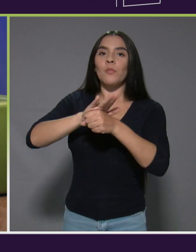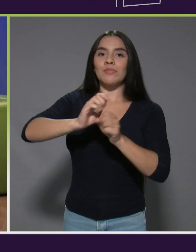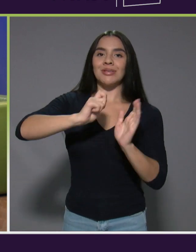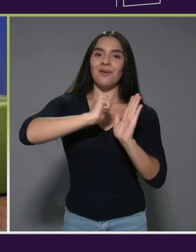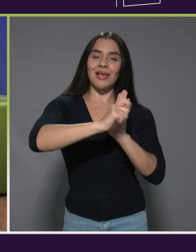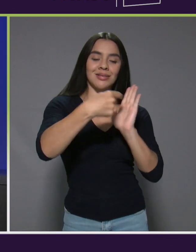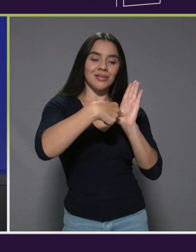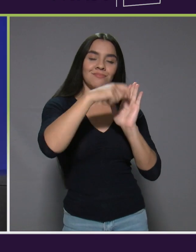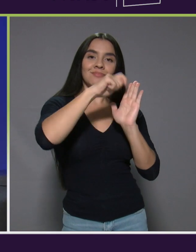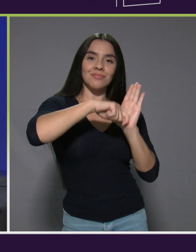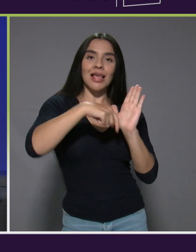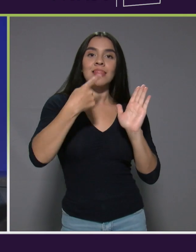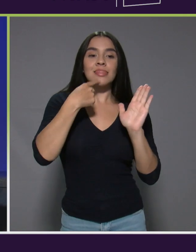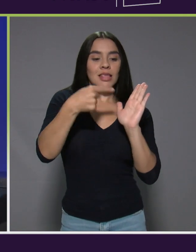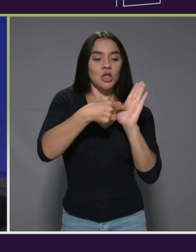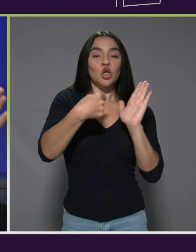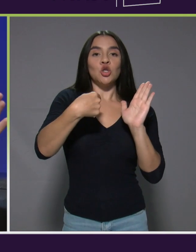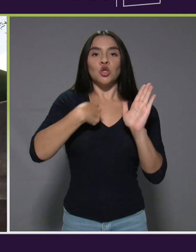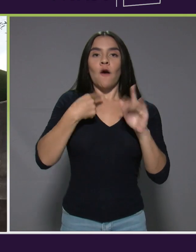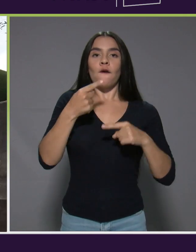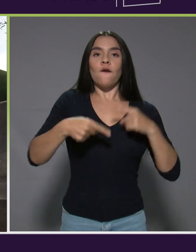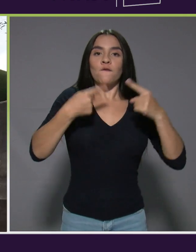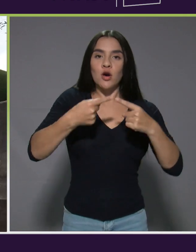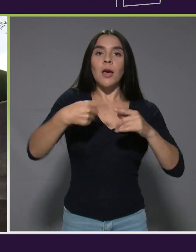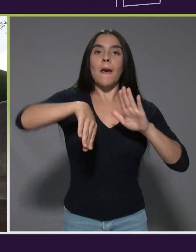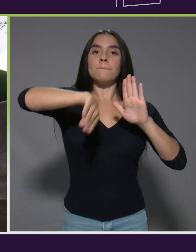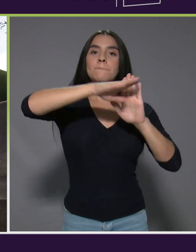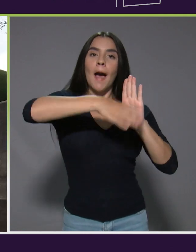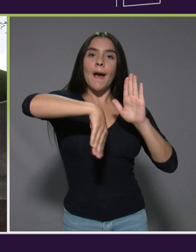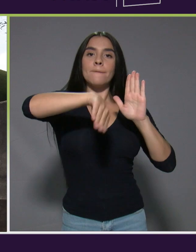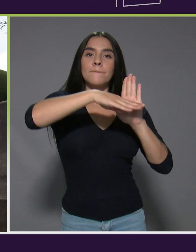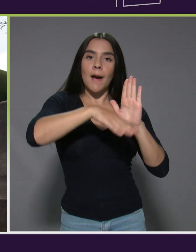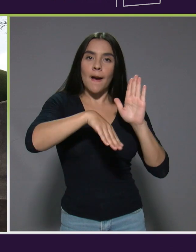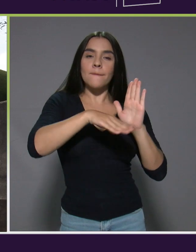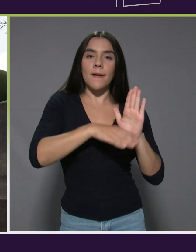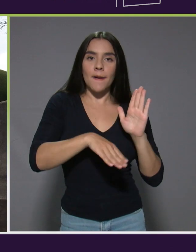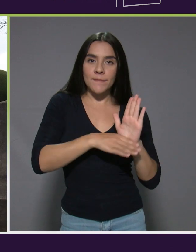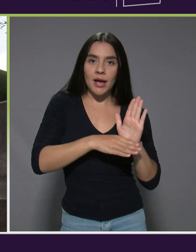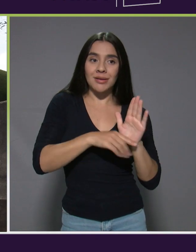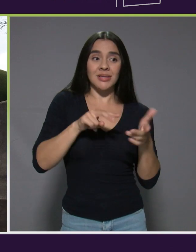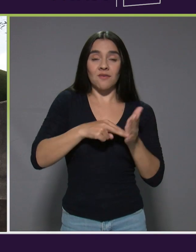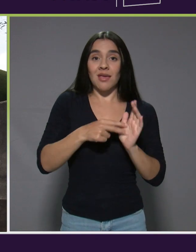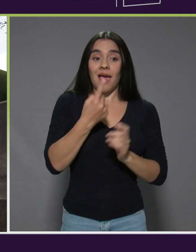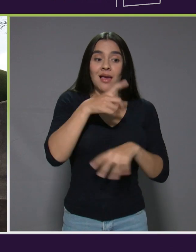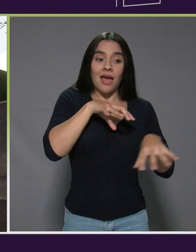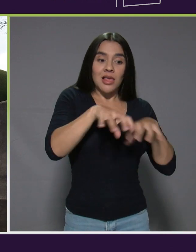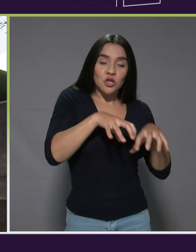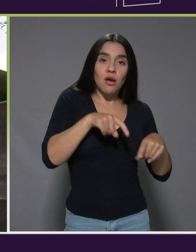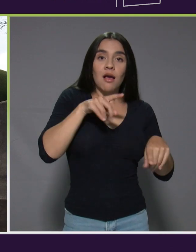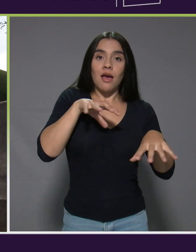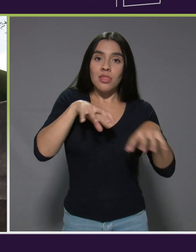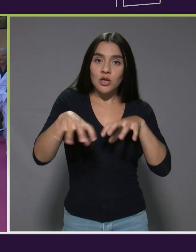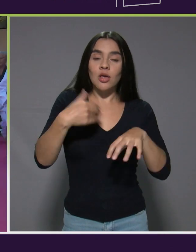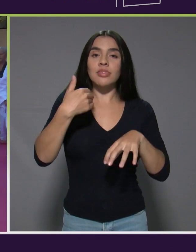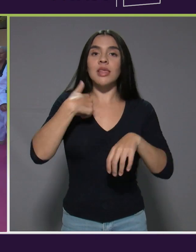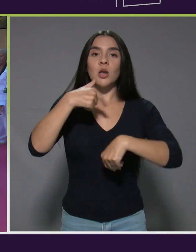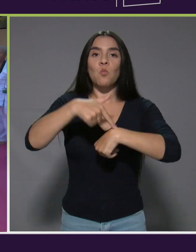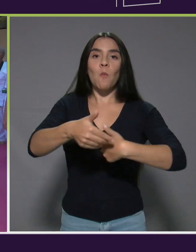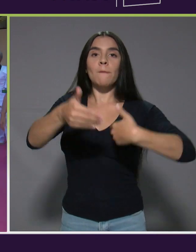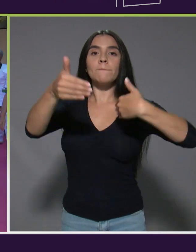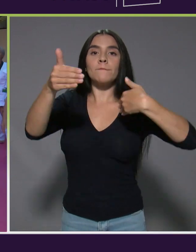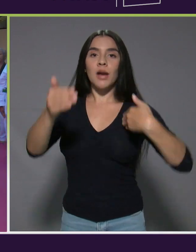que dice, voy a hacer esto. Y cada acción determinada tiene un plazo,